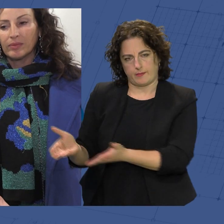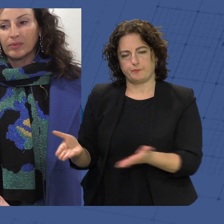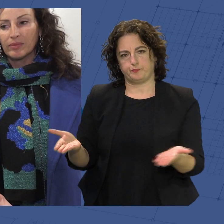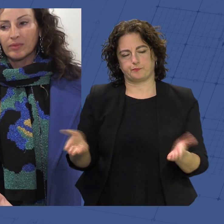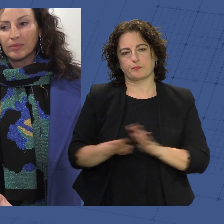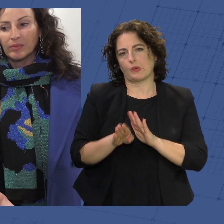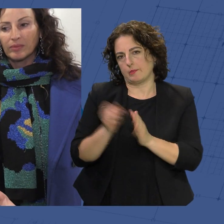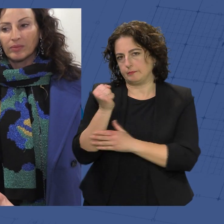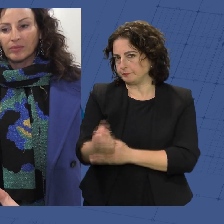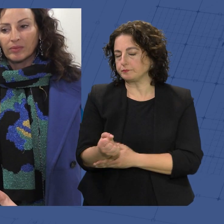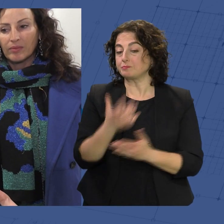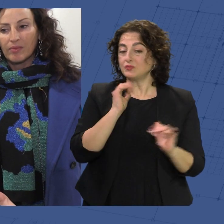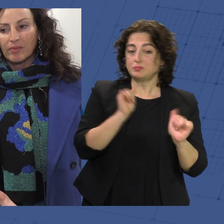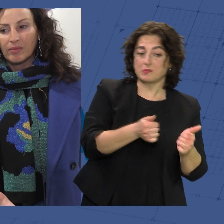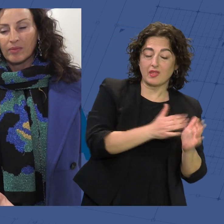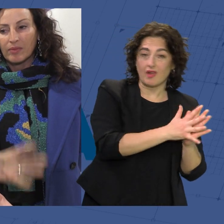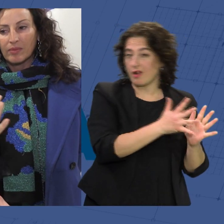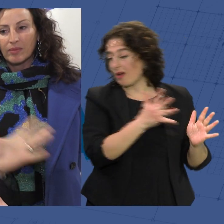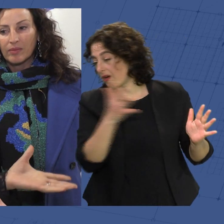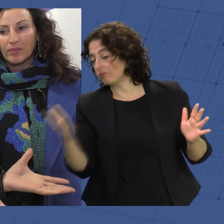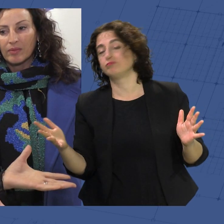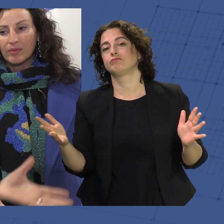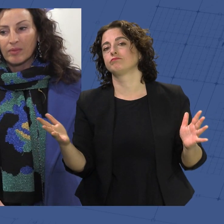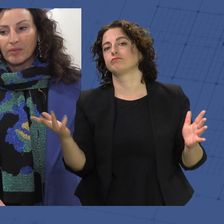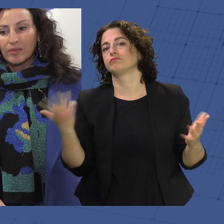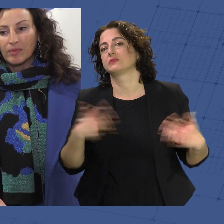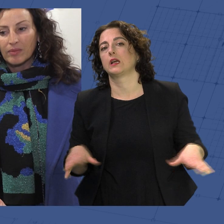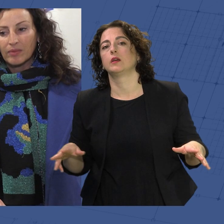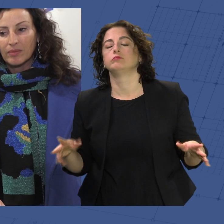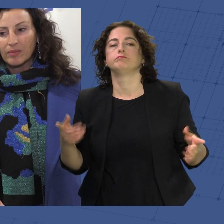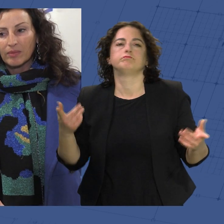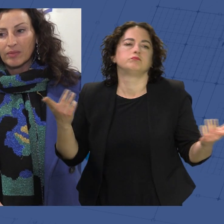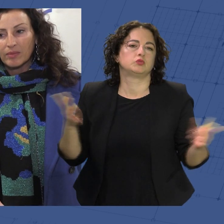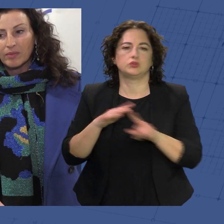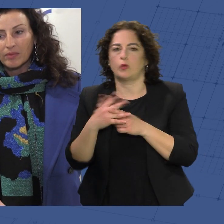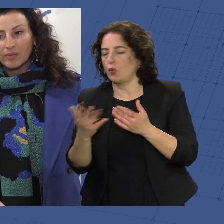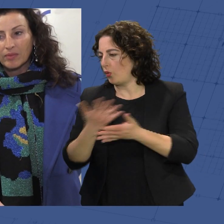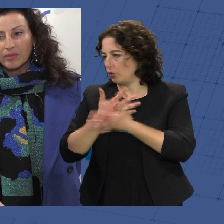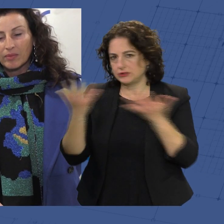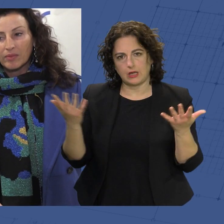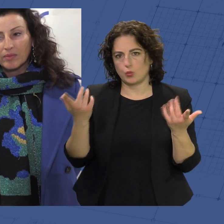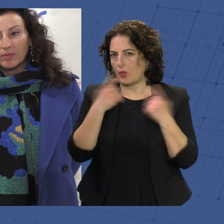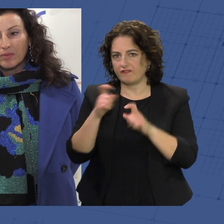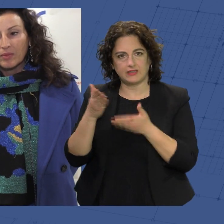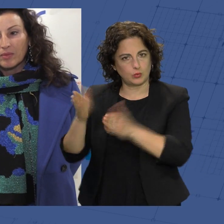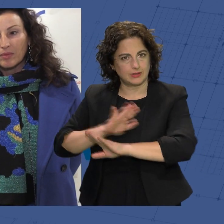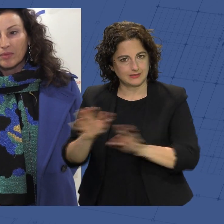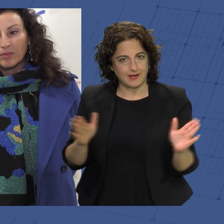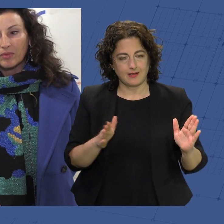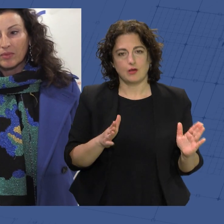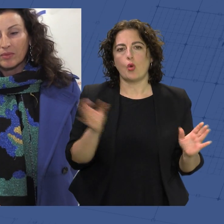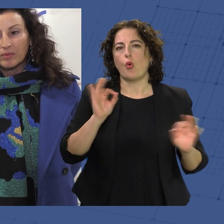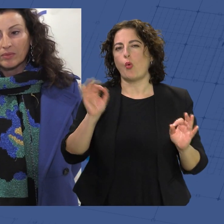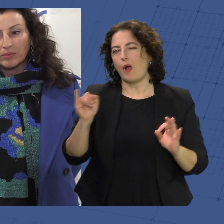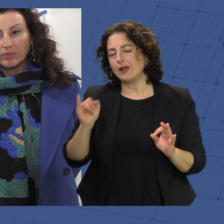ellas, porque desde que entran hasta que ya por circunstancia o ya no necesitan nuestra ayuda o tienen